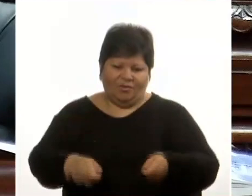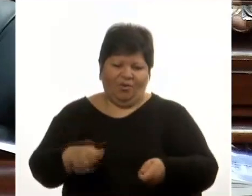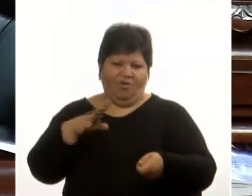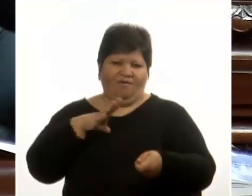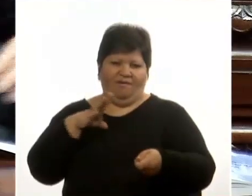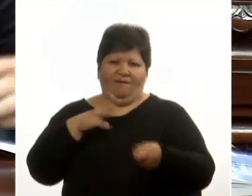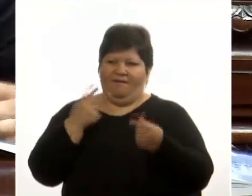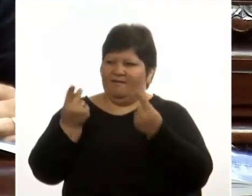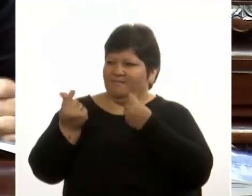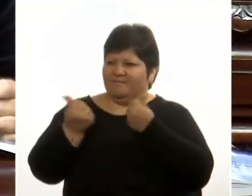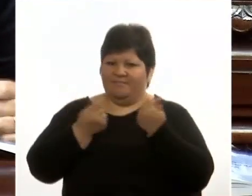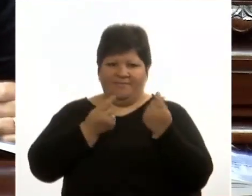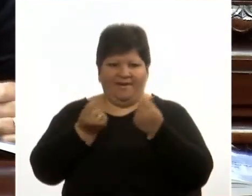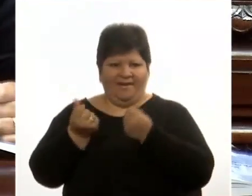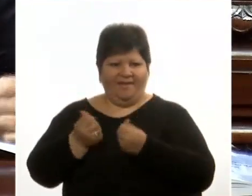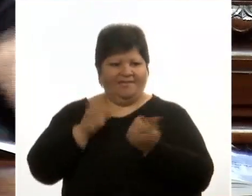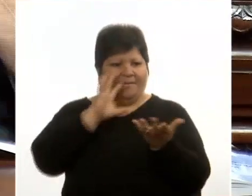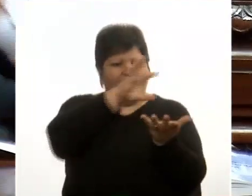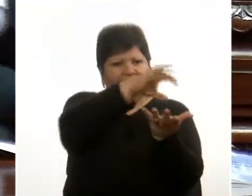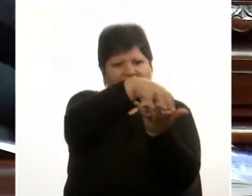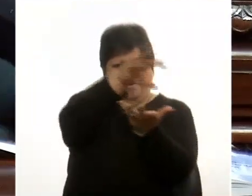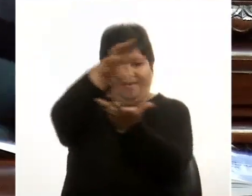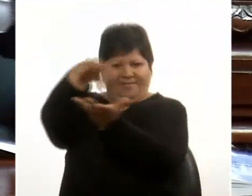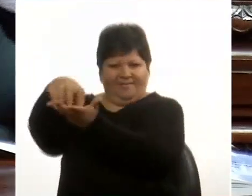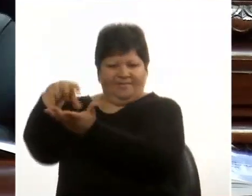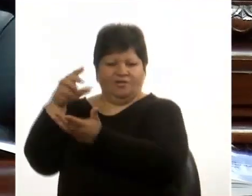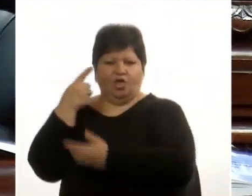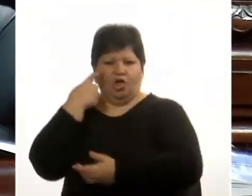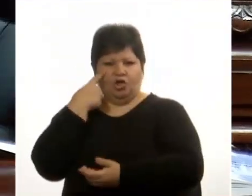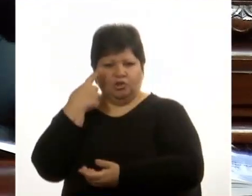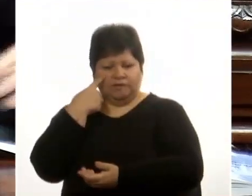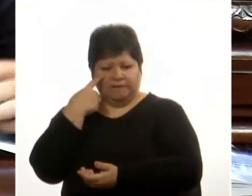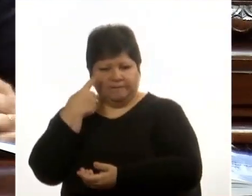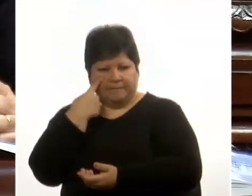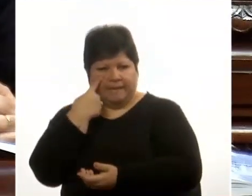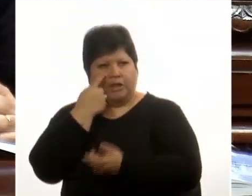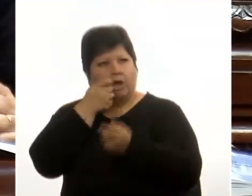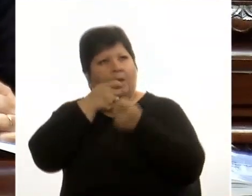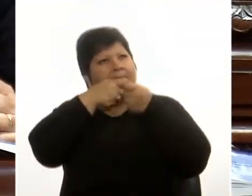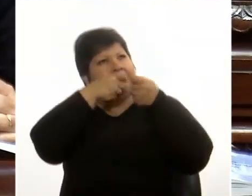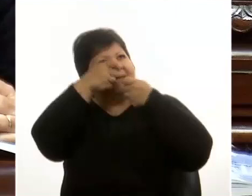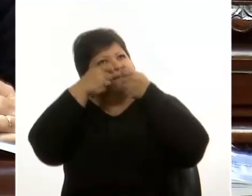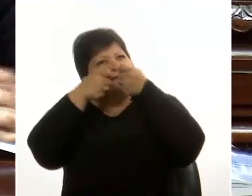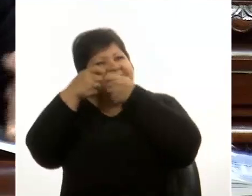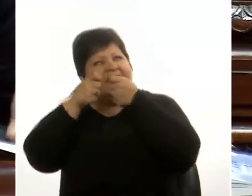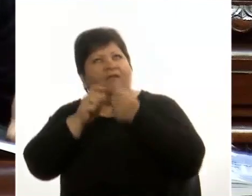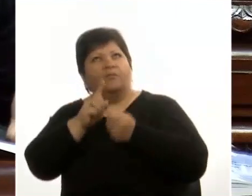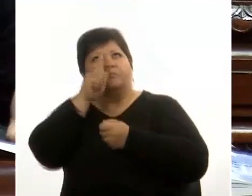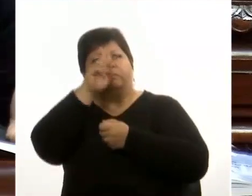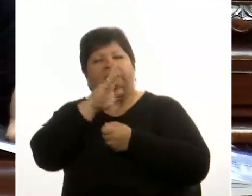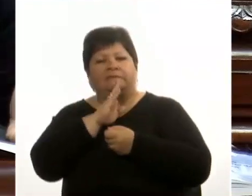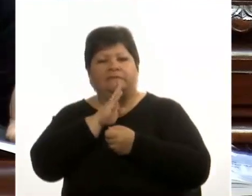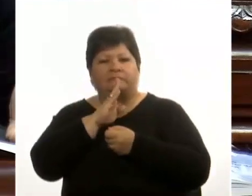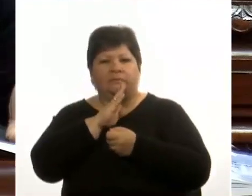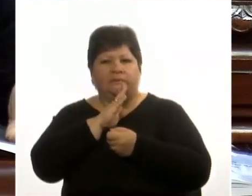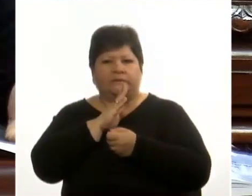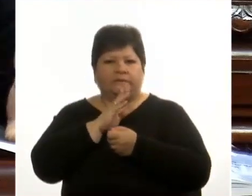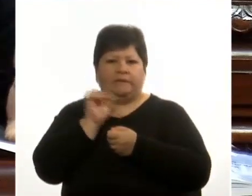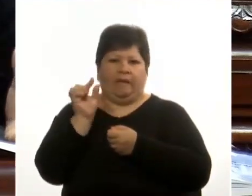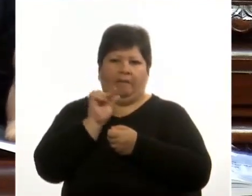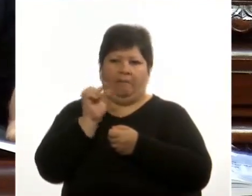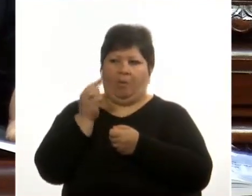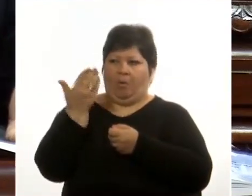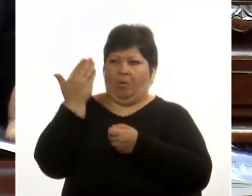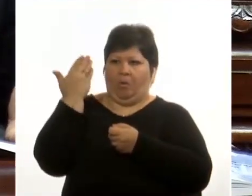una inversión en conocimiento, un mercado que se abrió hace poco, tiene que venir acompañada de